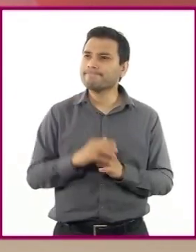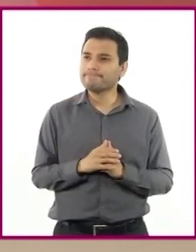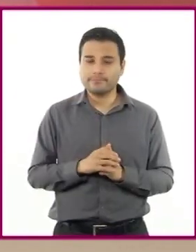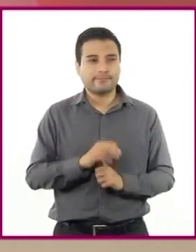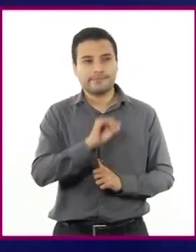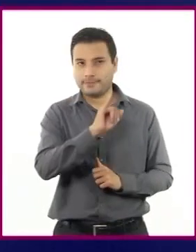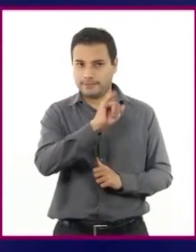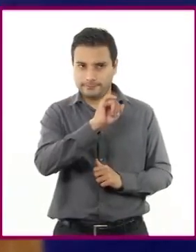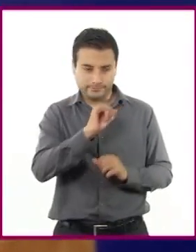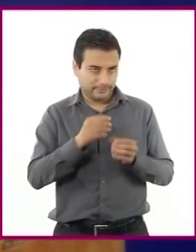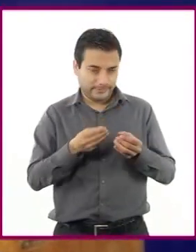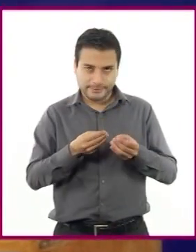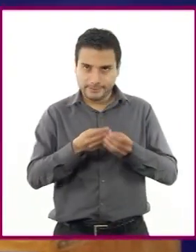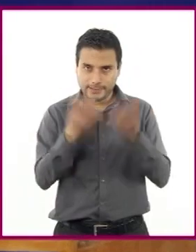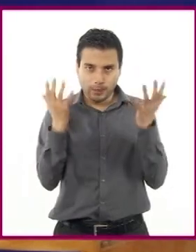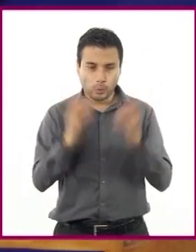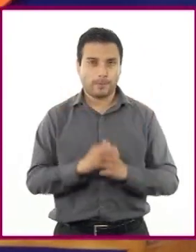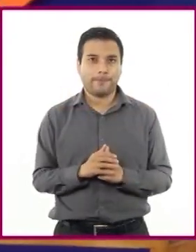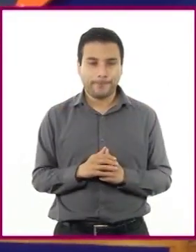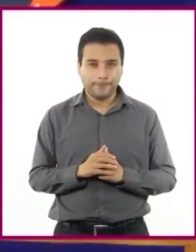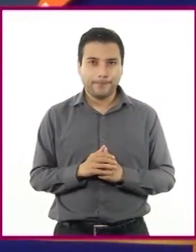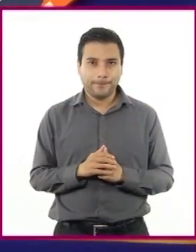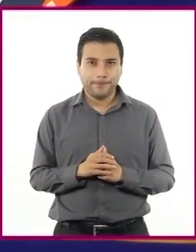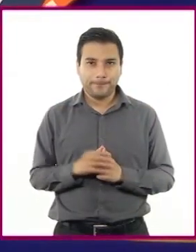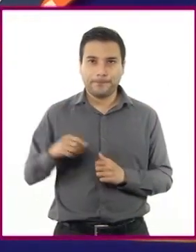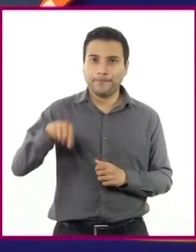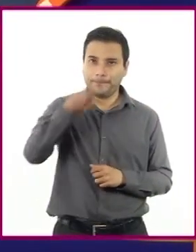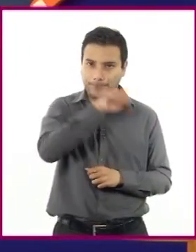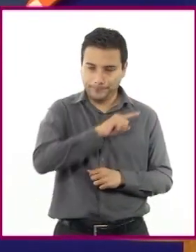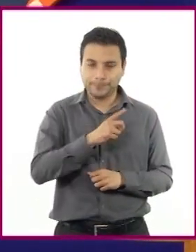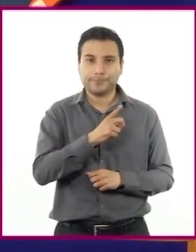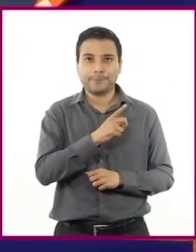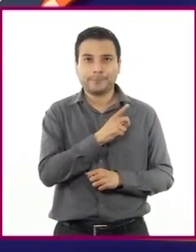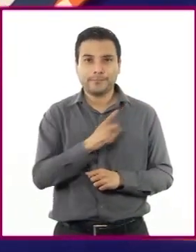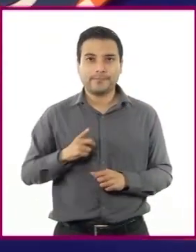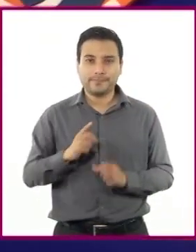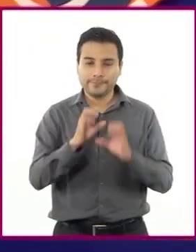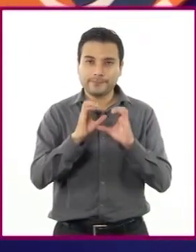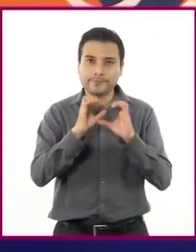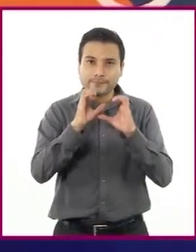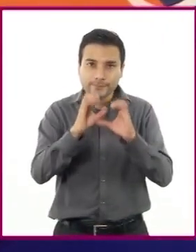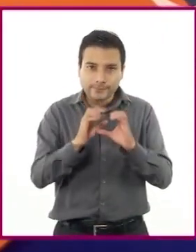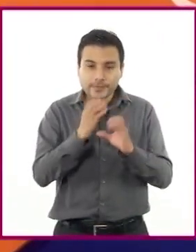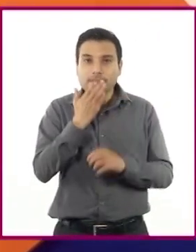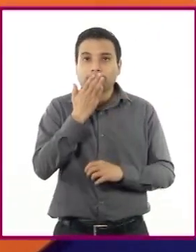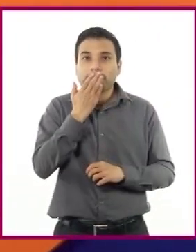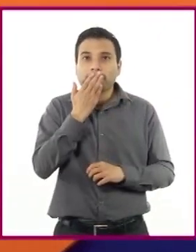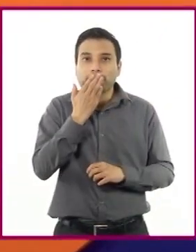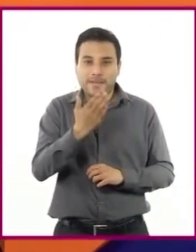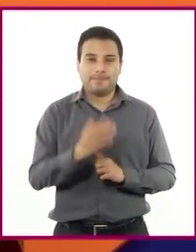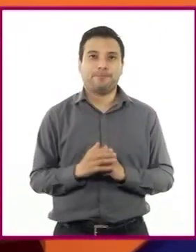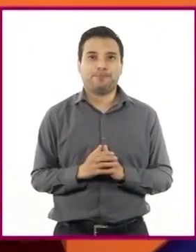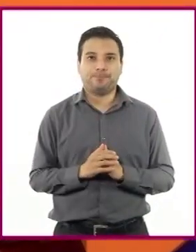supuesto Enrique, sigamos haciéndolo bien, verán que muy pronto estaremos juntos conviviendo y